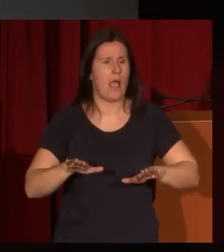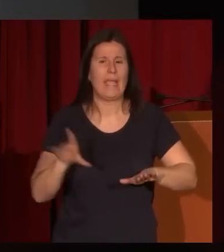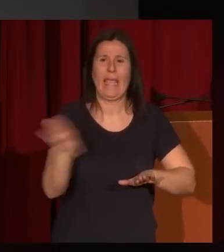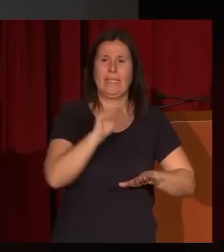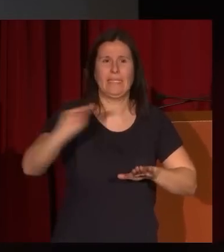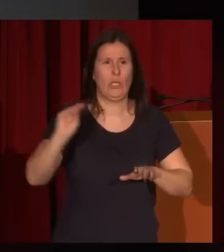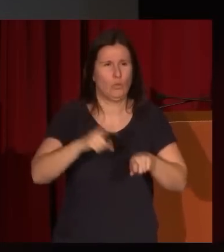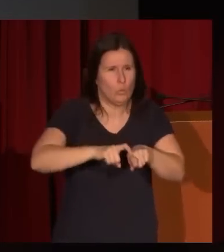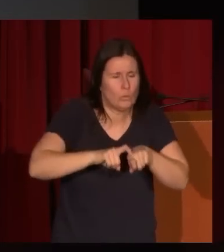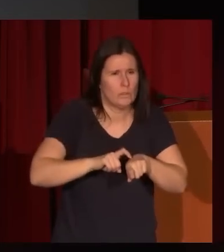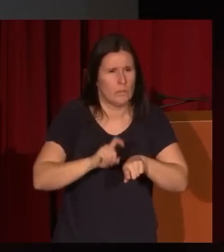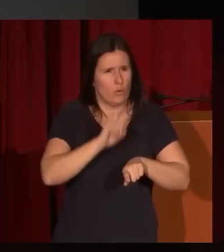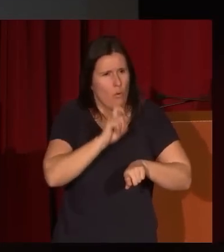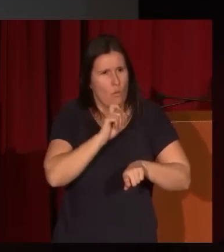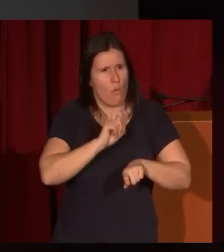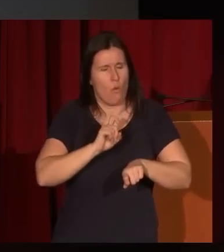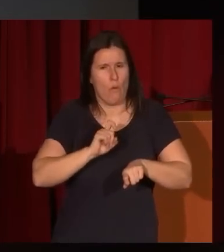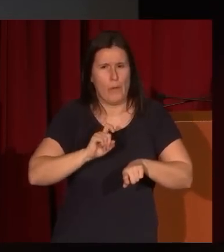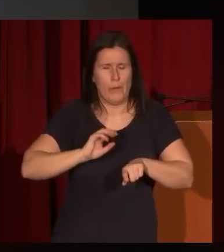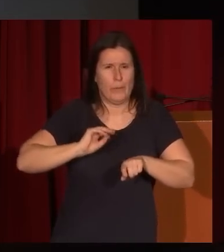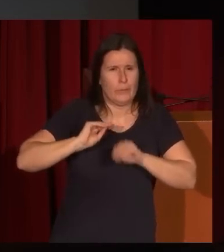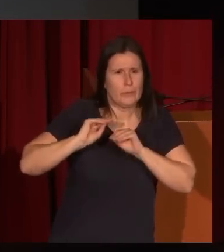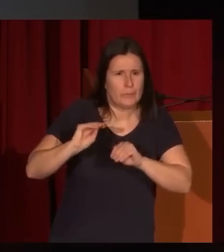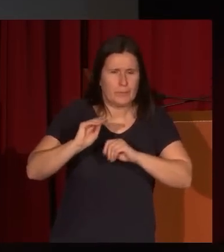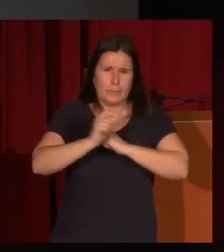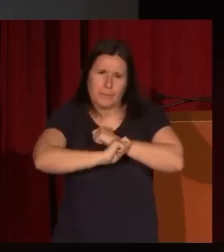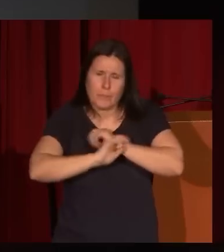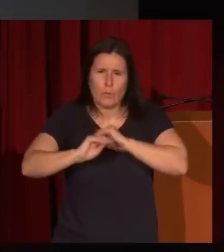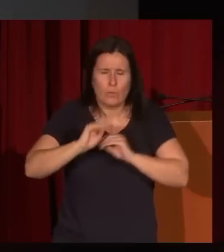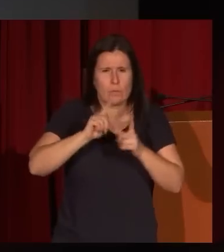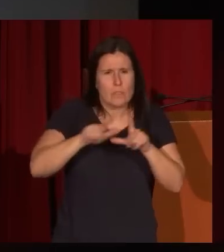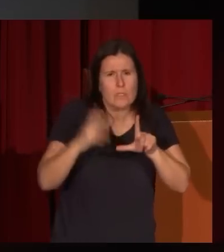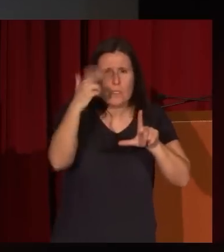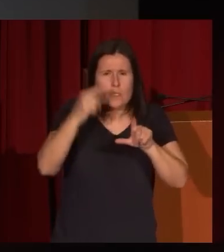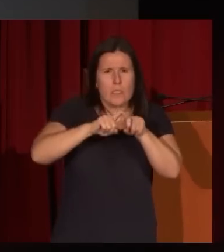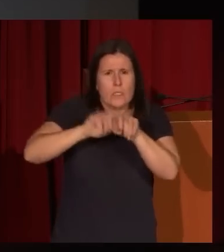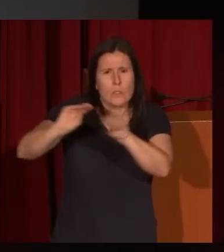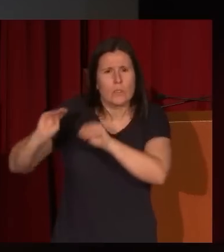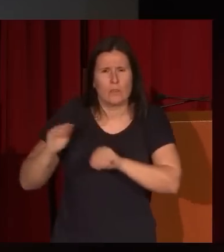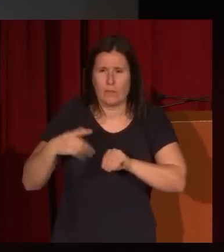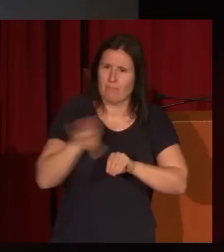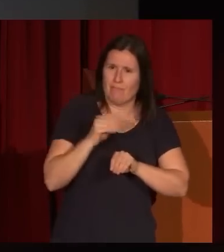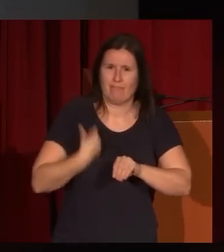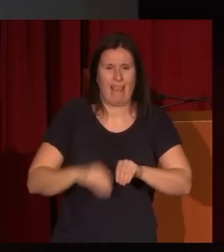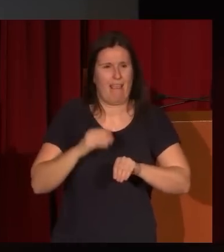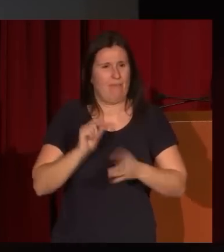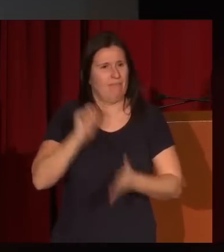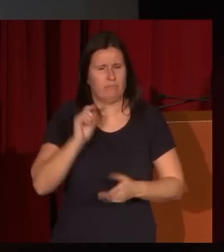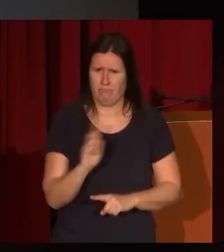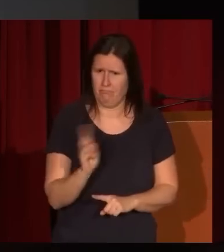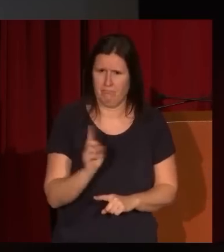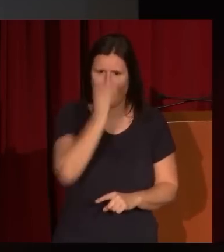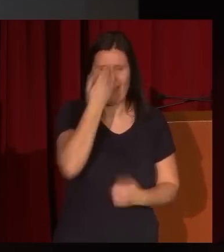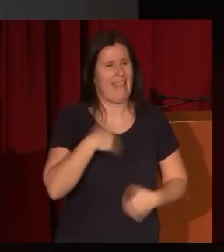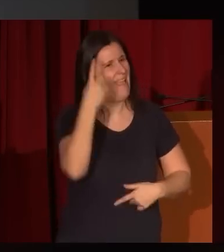entienda las claves de su lenguaje y ya entendiéndolas se crea que lo